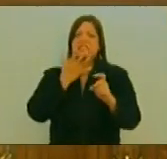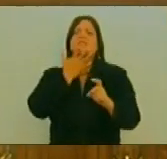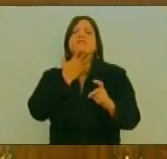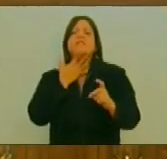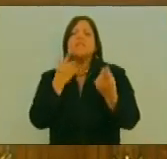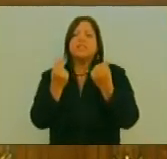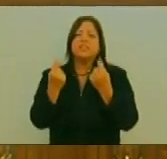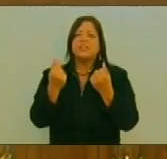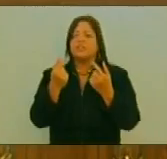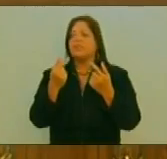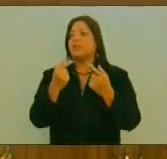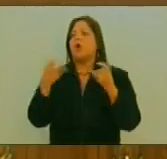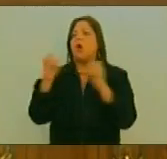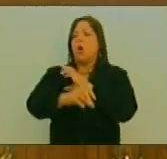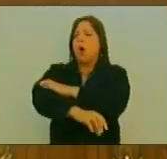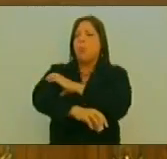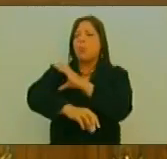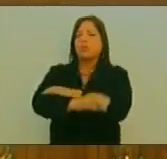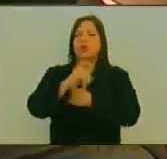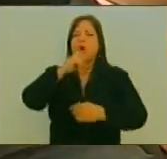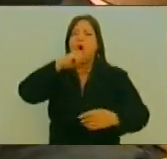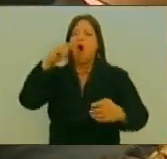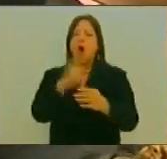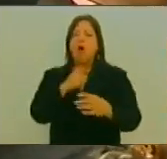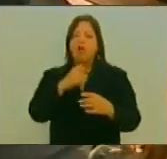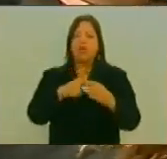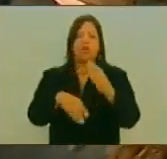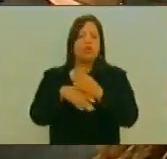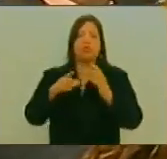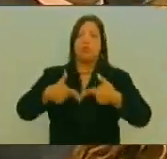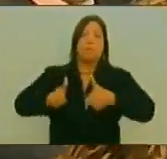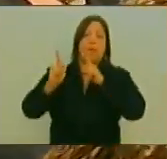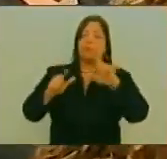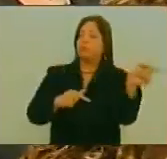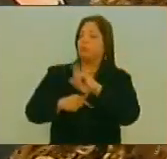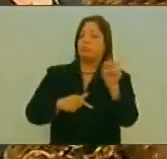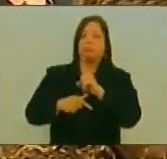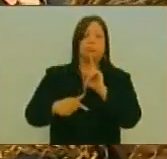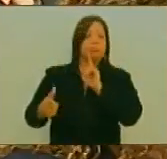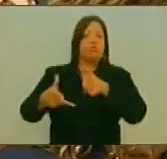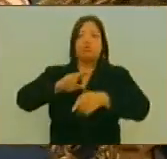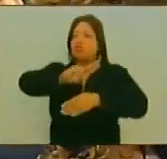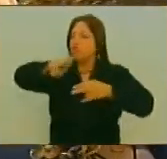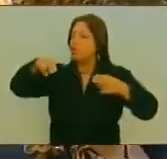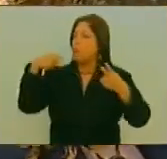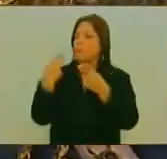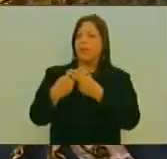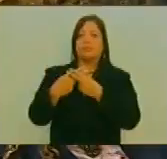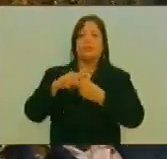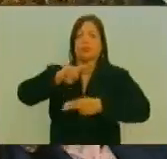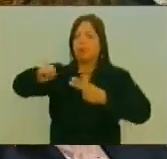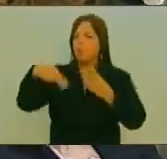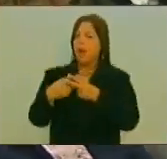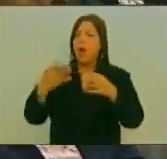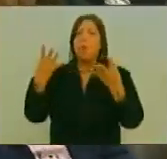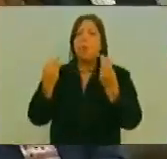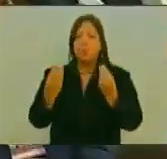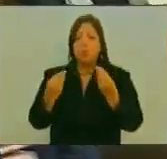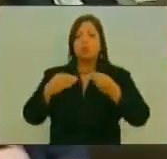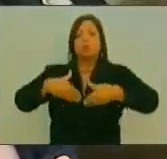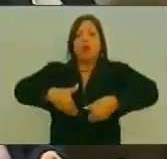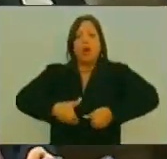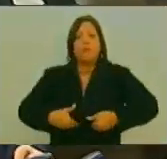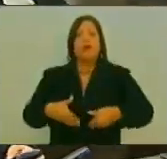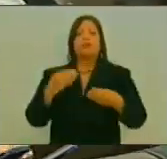Esa Derecha Patria Que Solamente Está Llena De Odio Siga Entorpeciendo Lo Que Con Tanto Amor Nos Ha